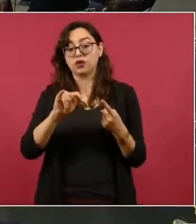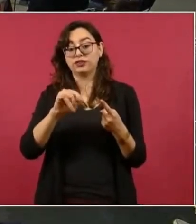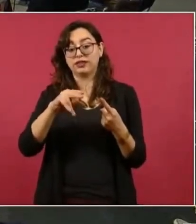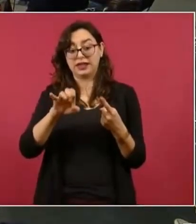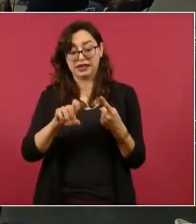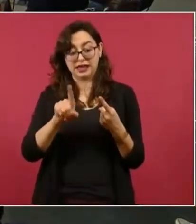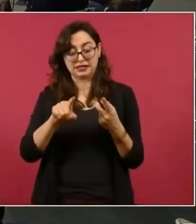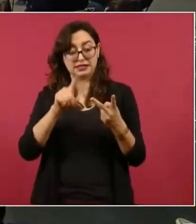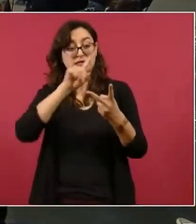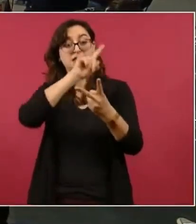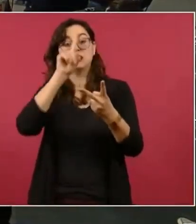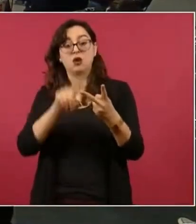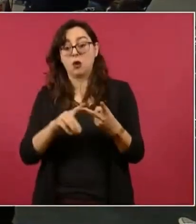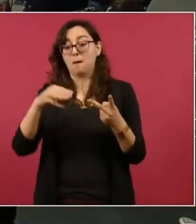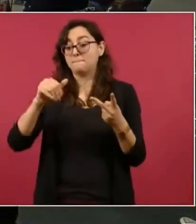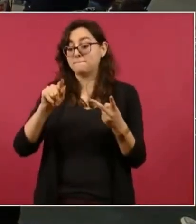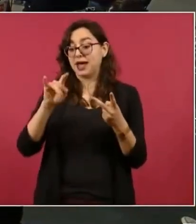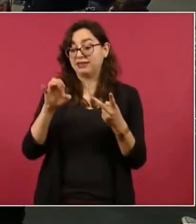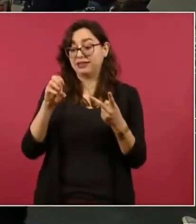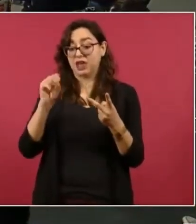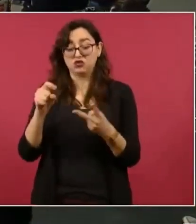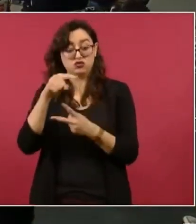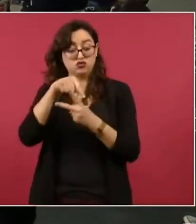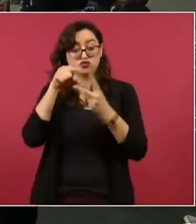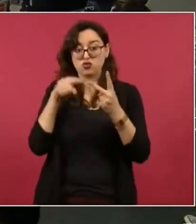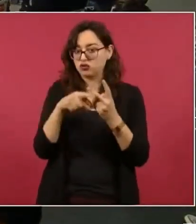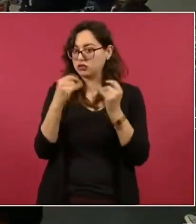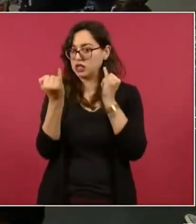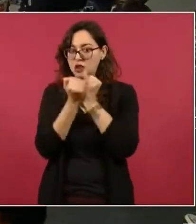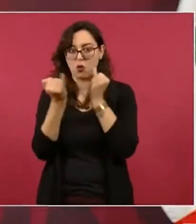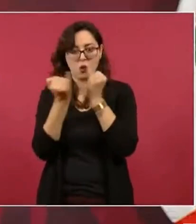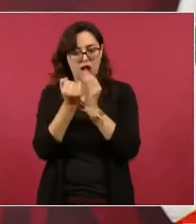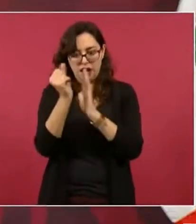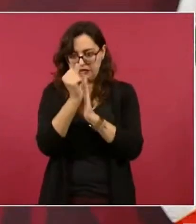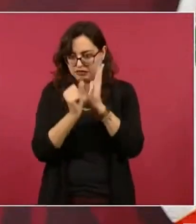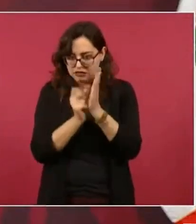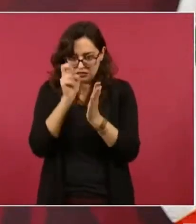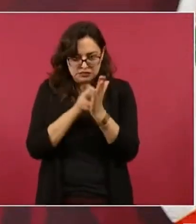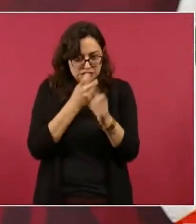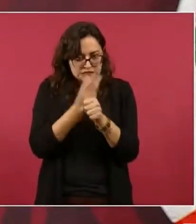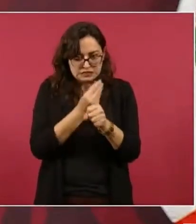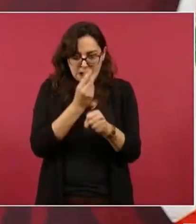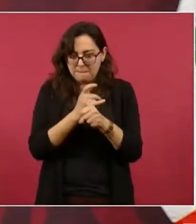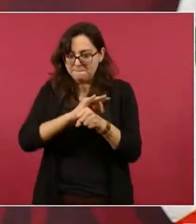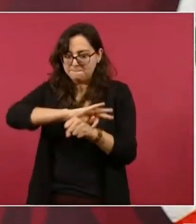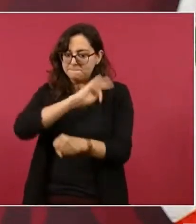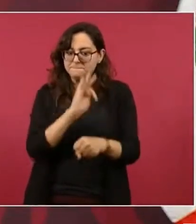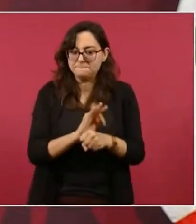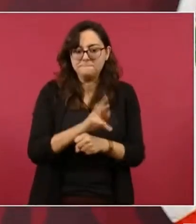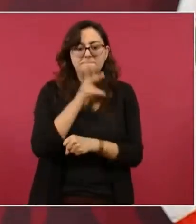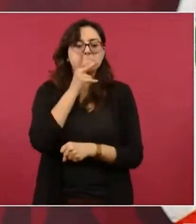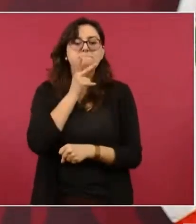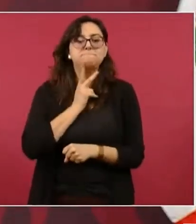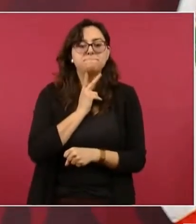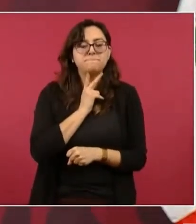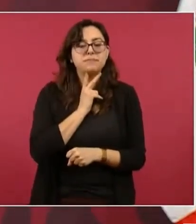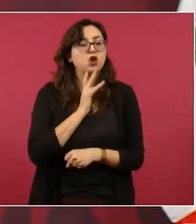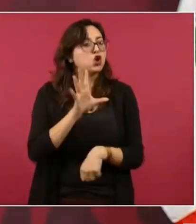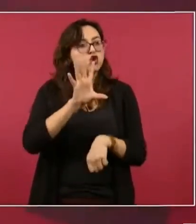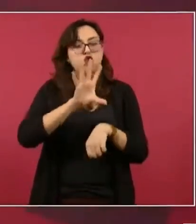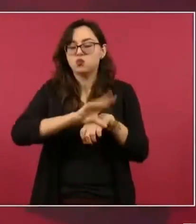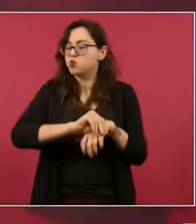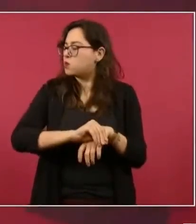con Ruiz Cortines se hace una reforma al 27 y se dice en materia de petróleo no se van a